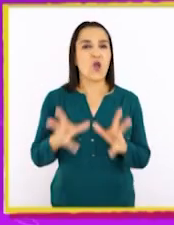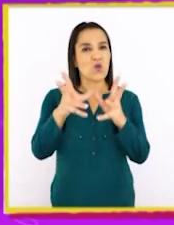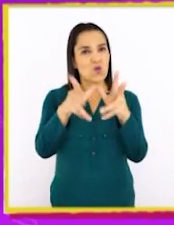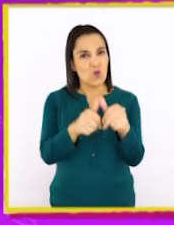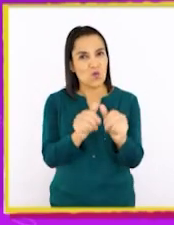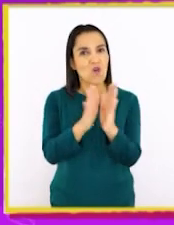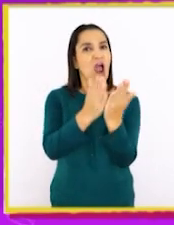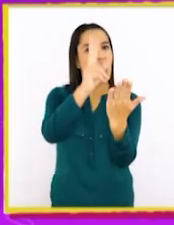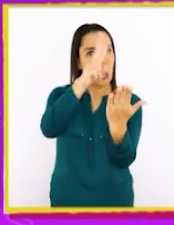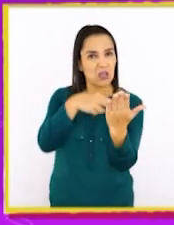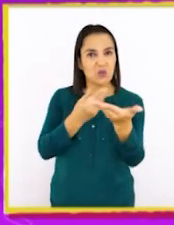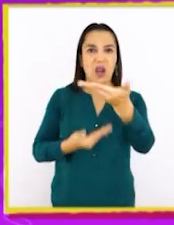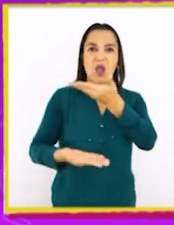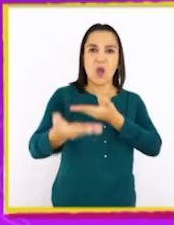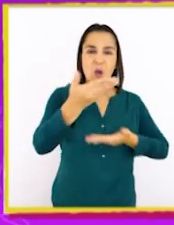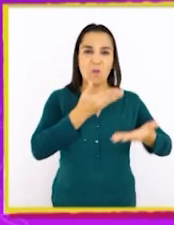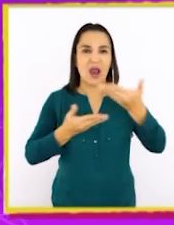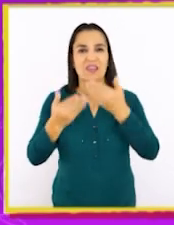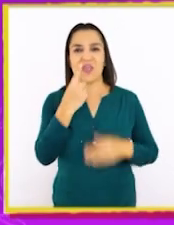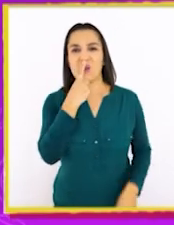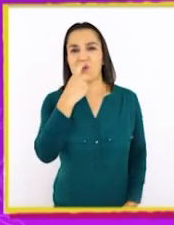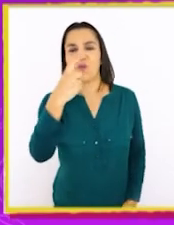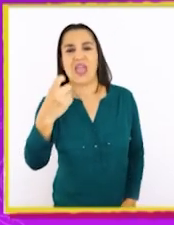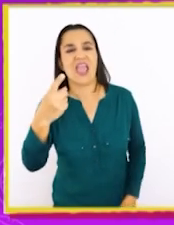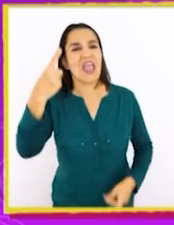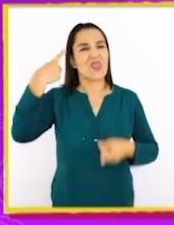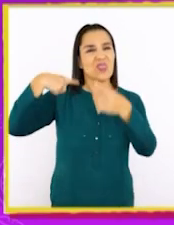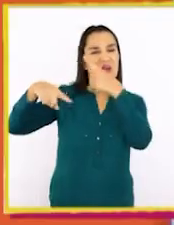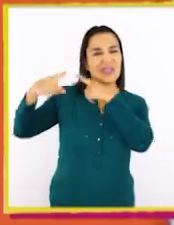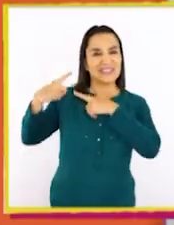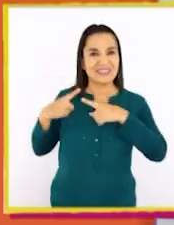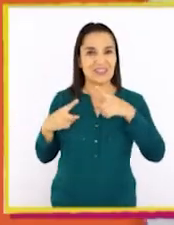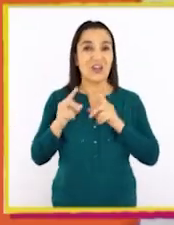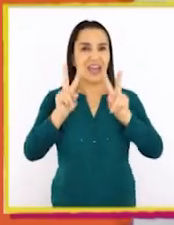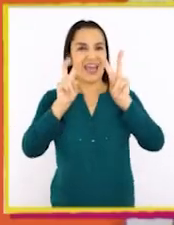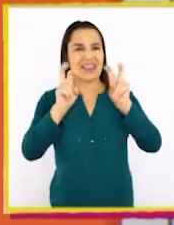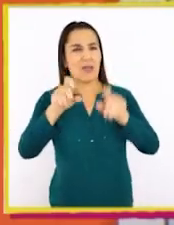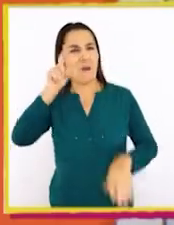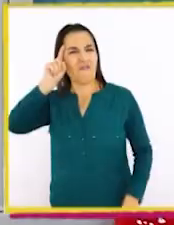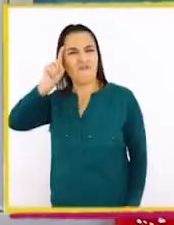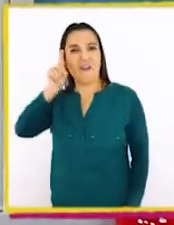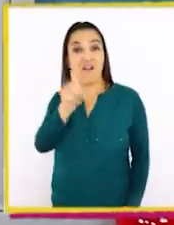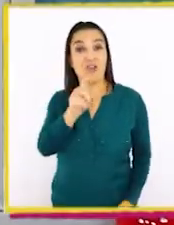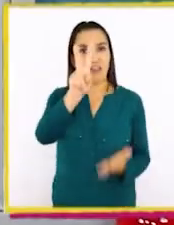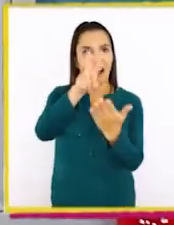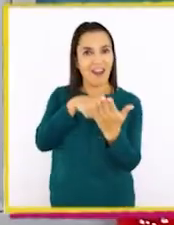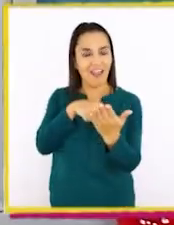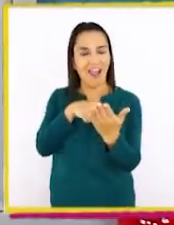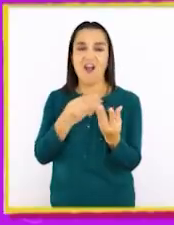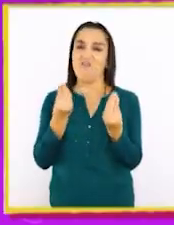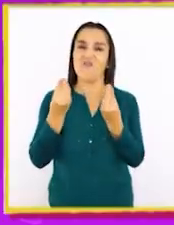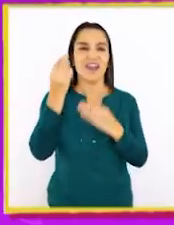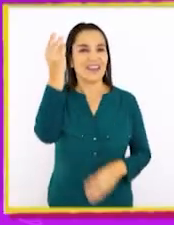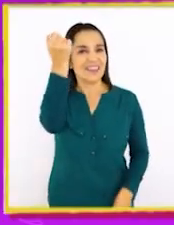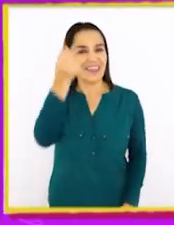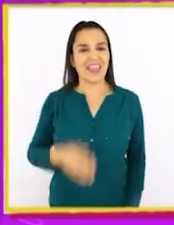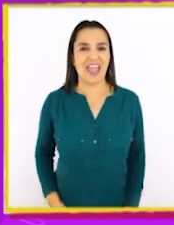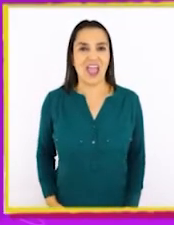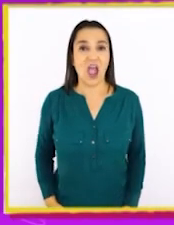club de lectura y compartir sus cuentos, historias y temas favoritos. ¡Qué buena idea!